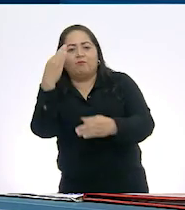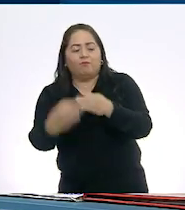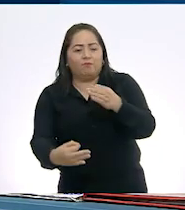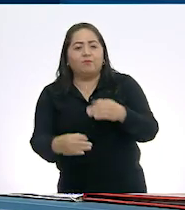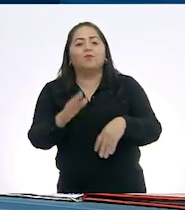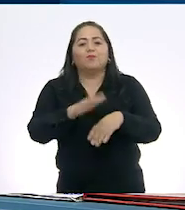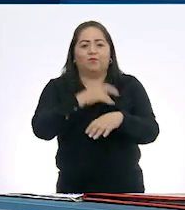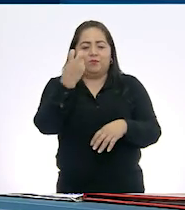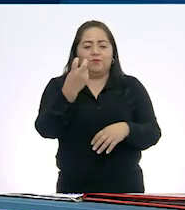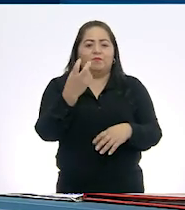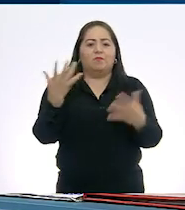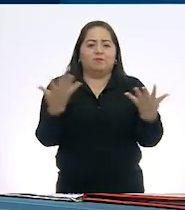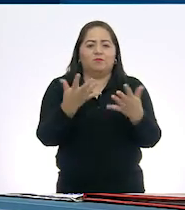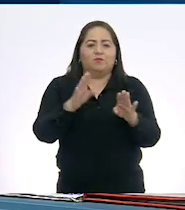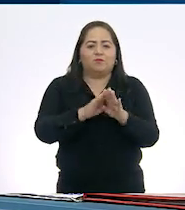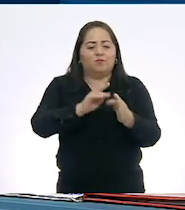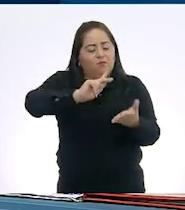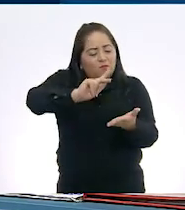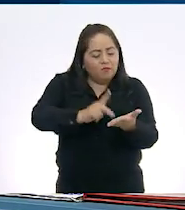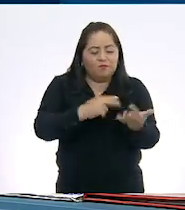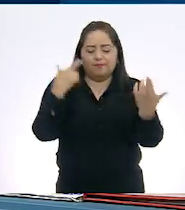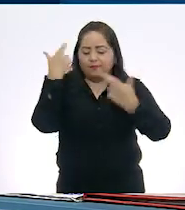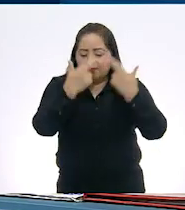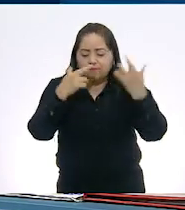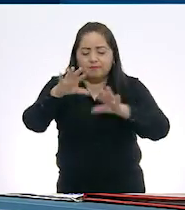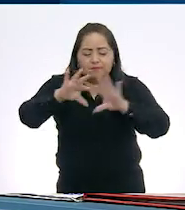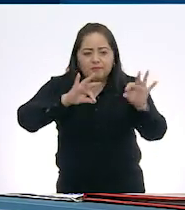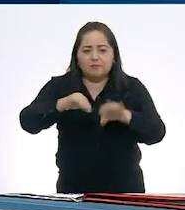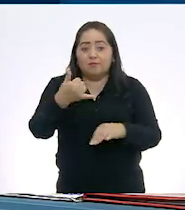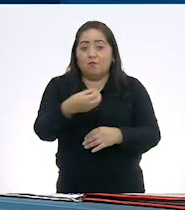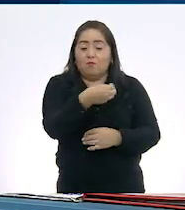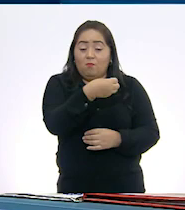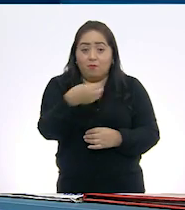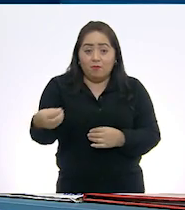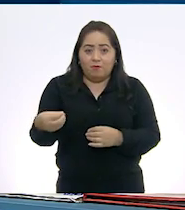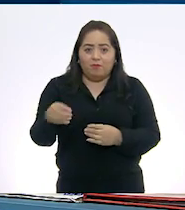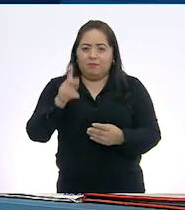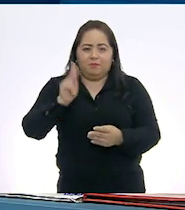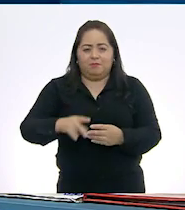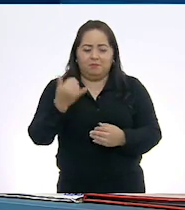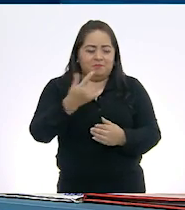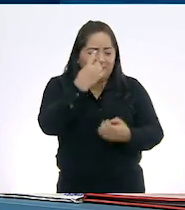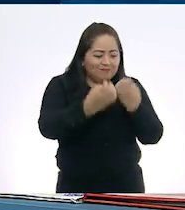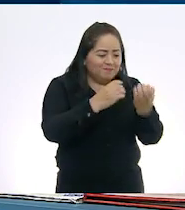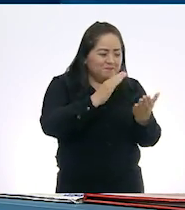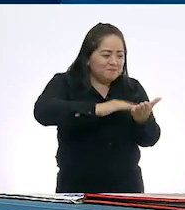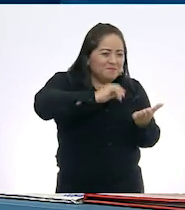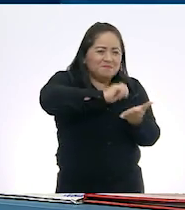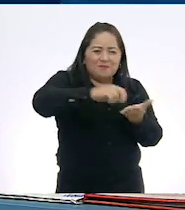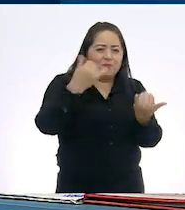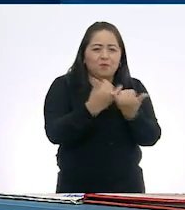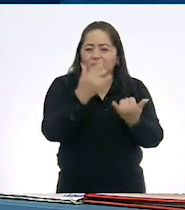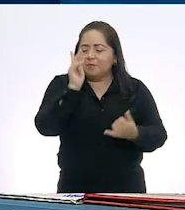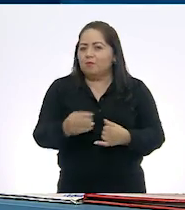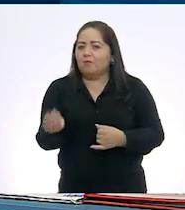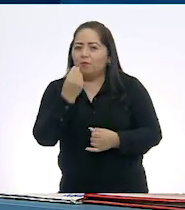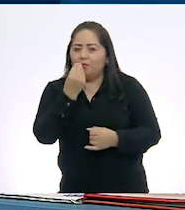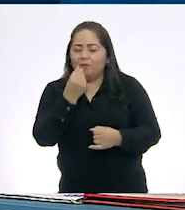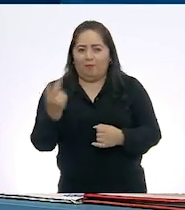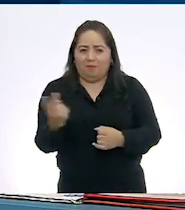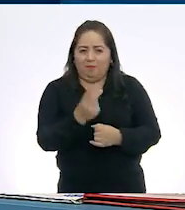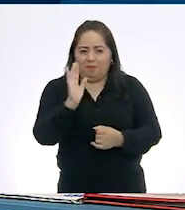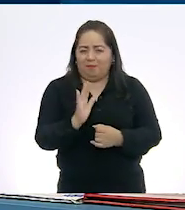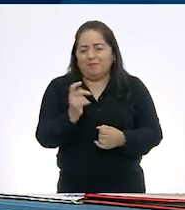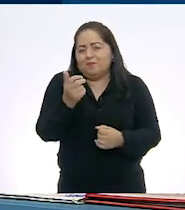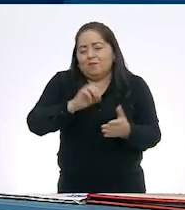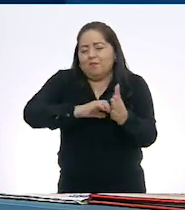Para eso necesitamos recopilar, revisar, seleccionar y ordenar lo necesario para que este producto tome forma, poco